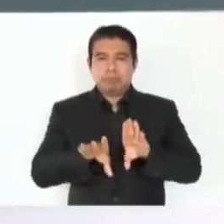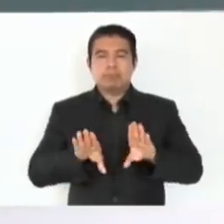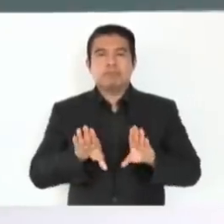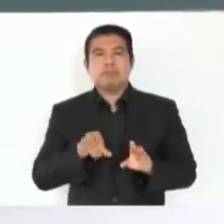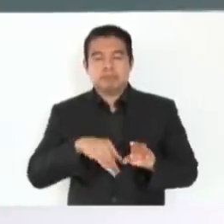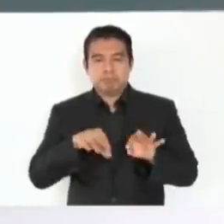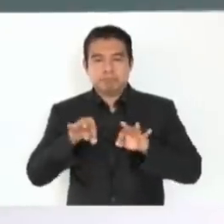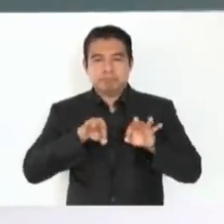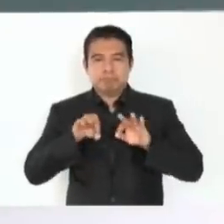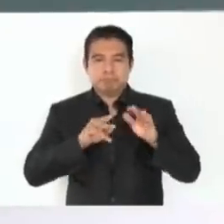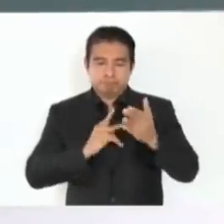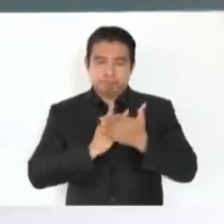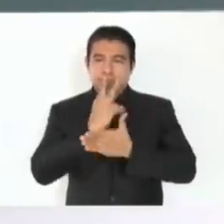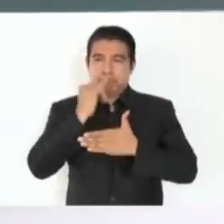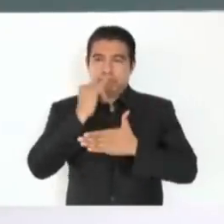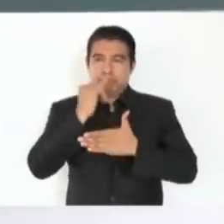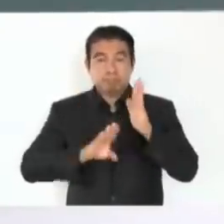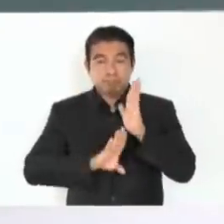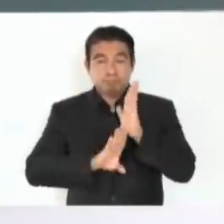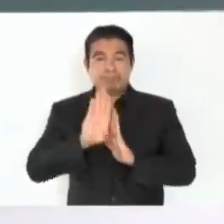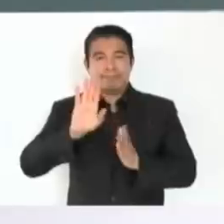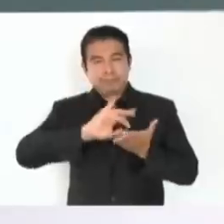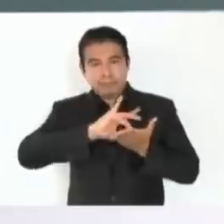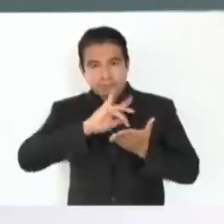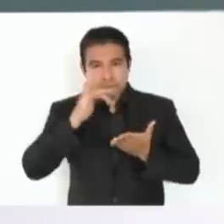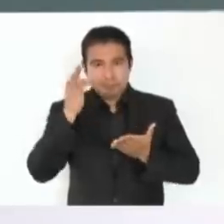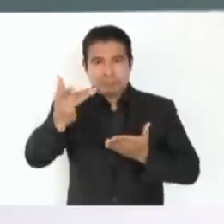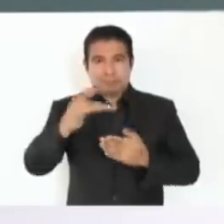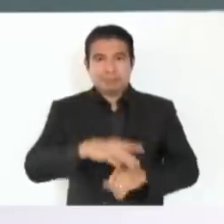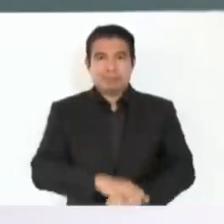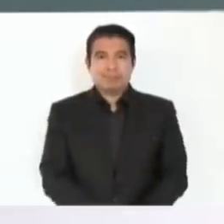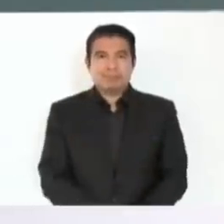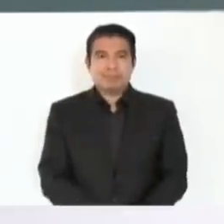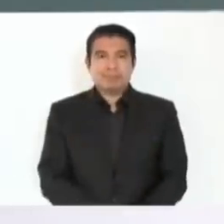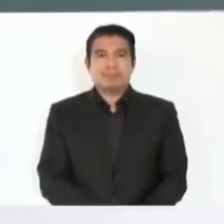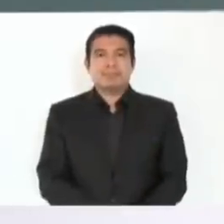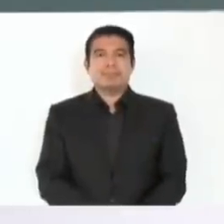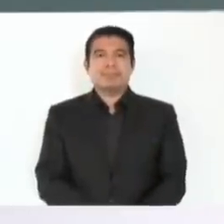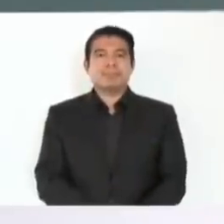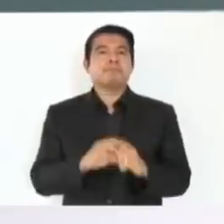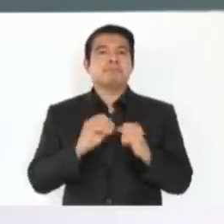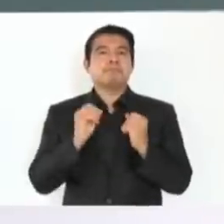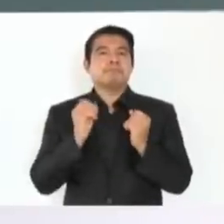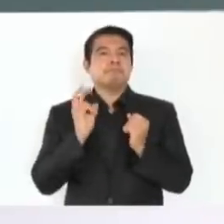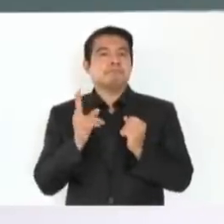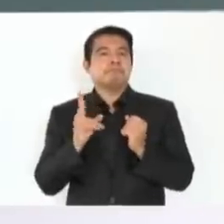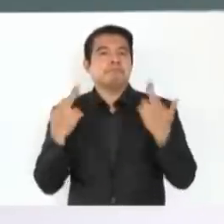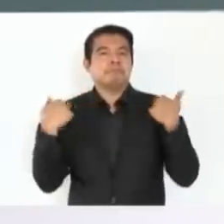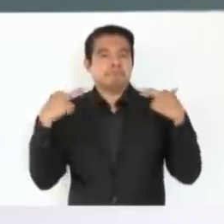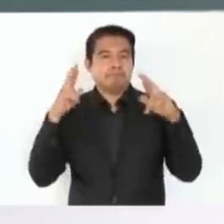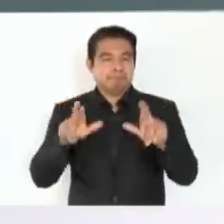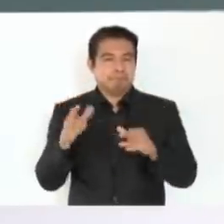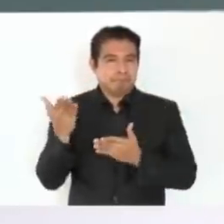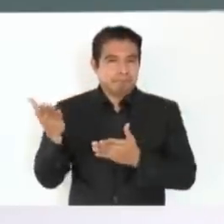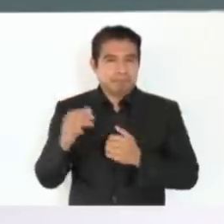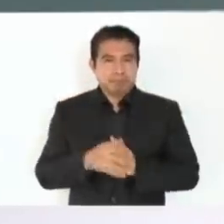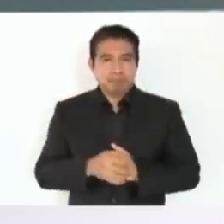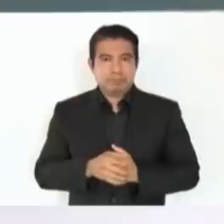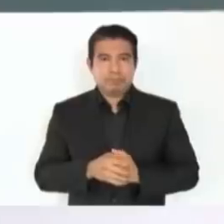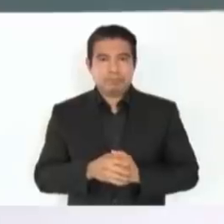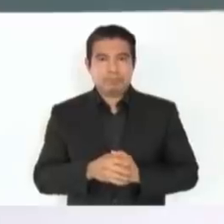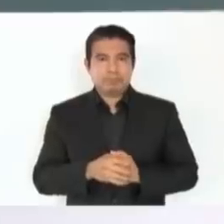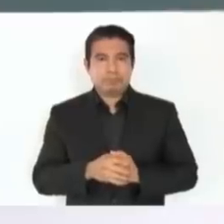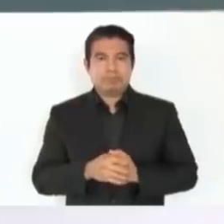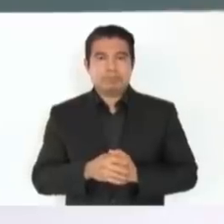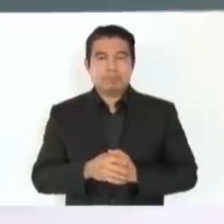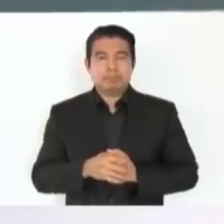proyecto. Muchas gracias al representante de la empresa de